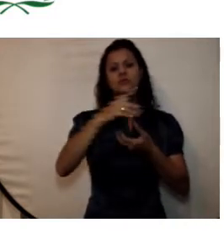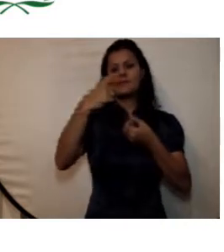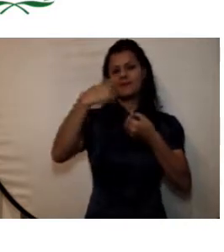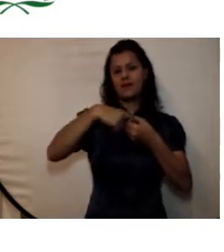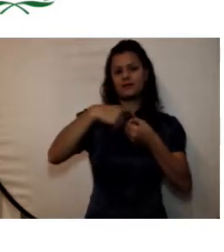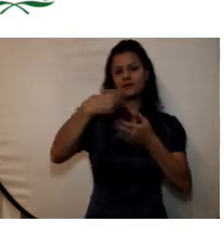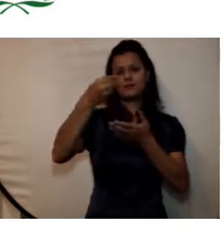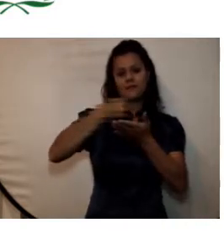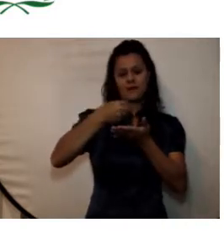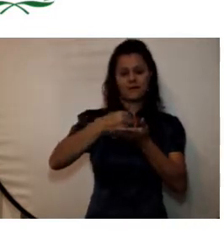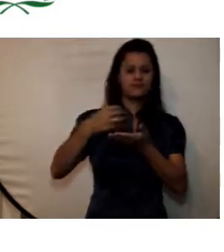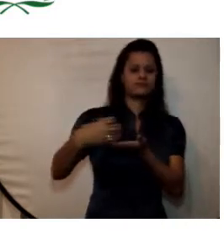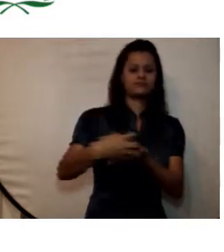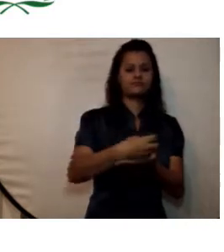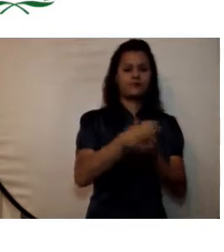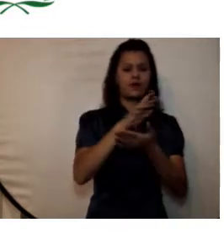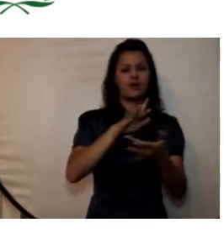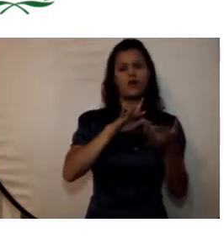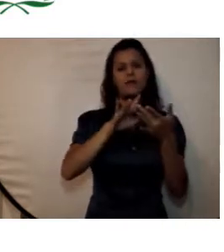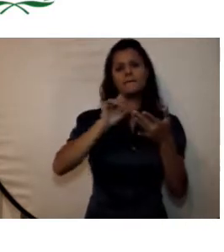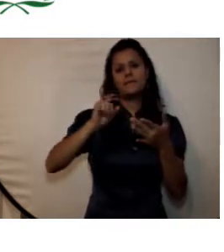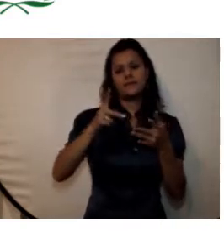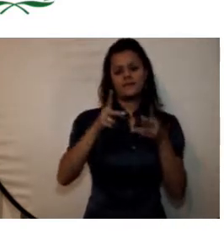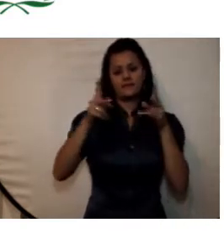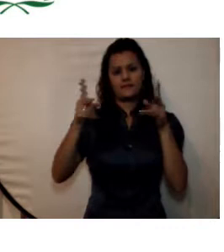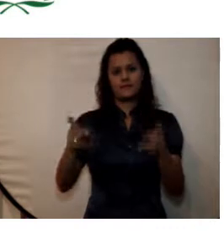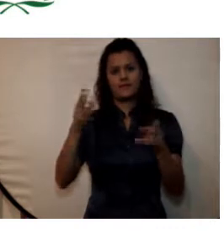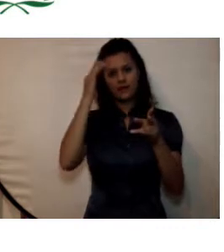al primer periodo académico de 2017